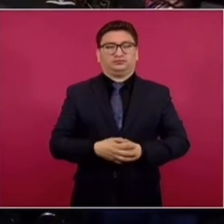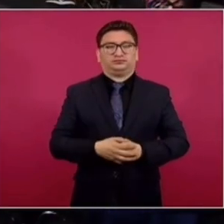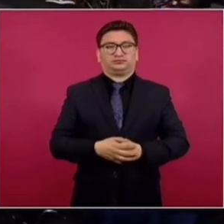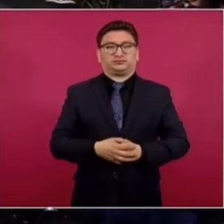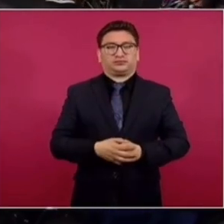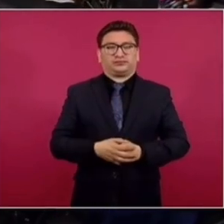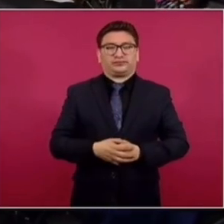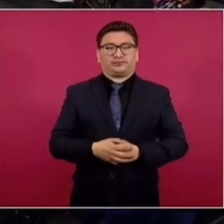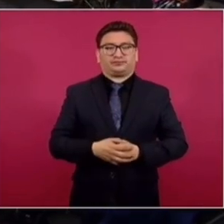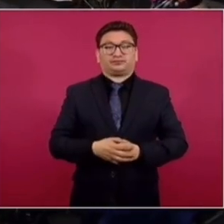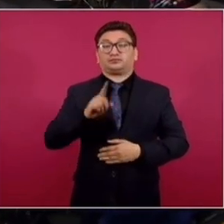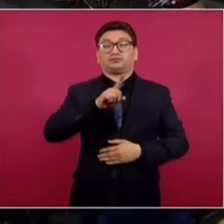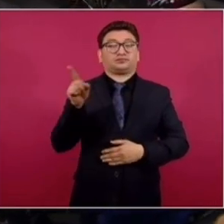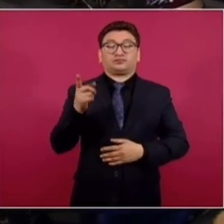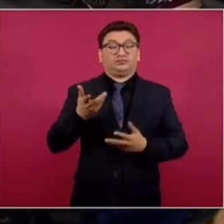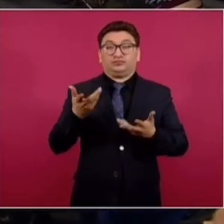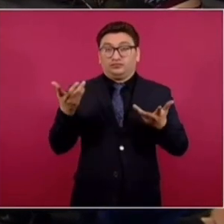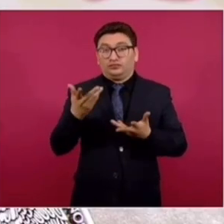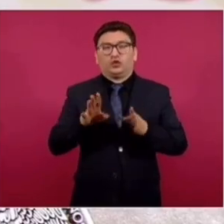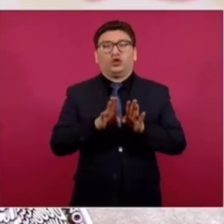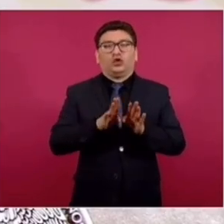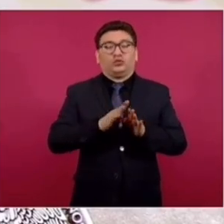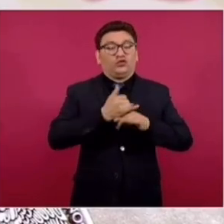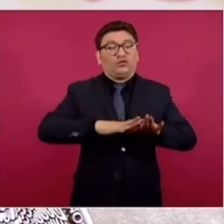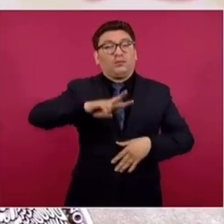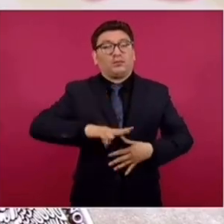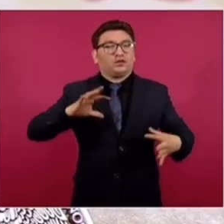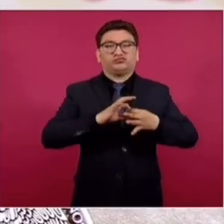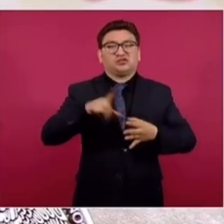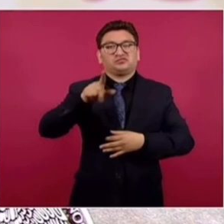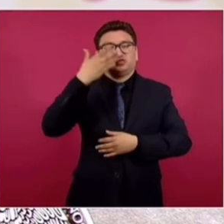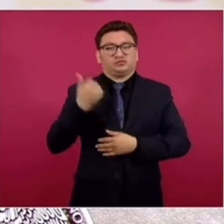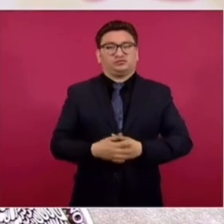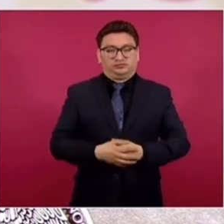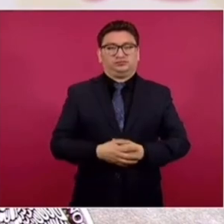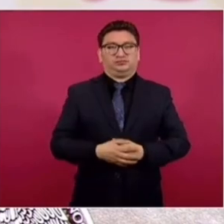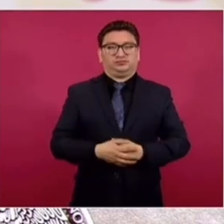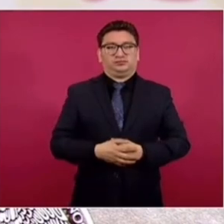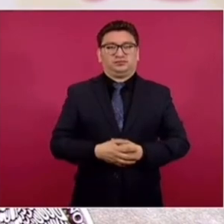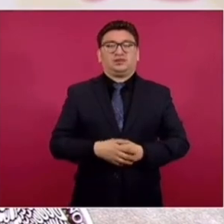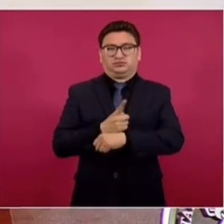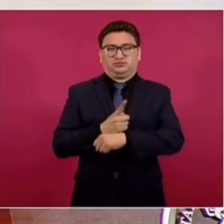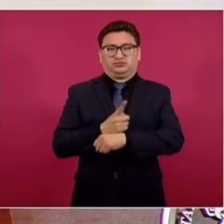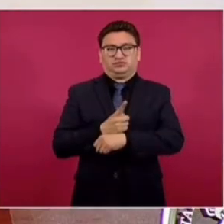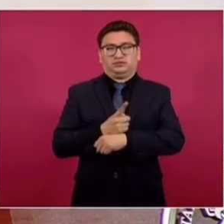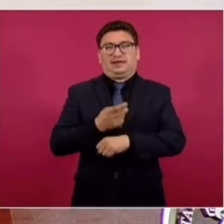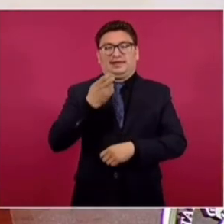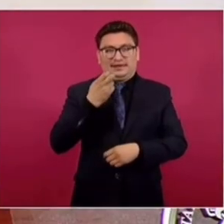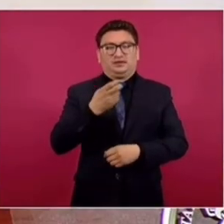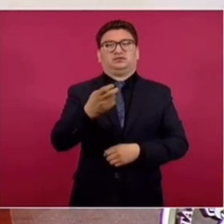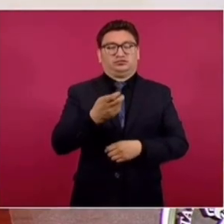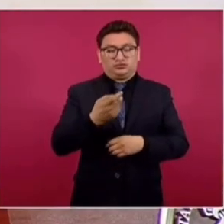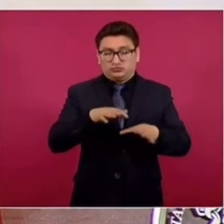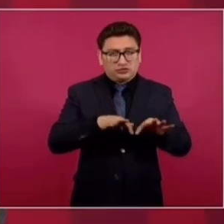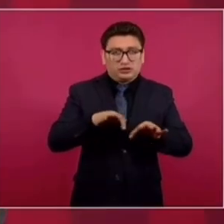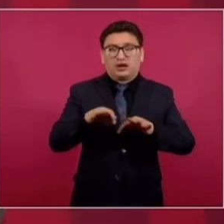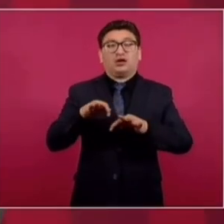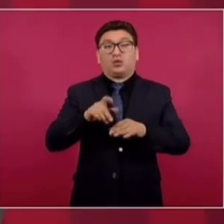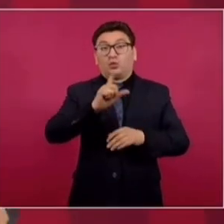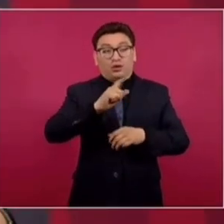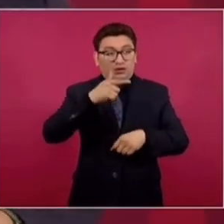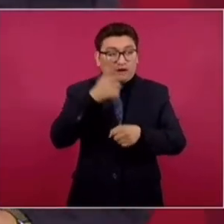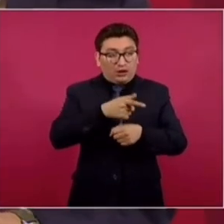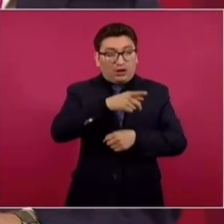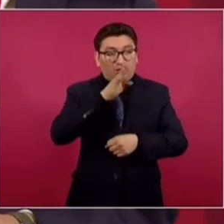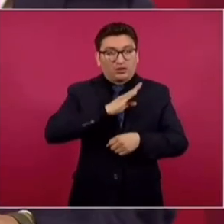están actuando con apego a la verdad. Ya no es el tiempo de antes. Y desde luego no hay impunidad.